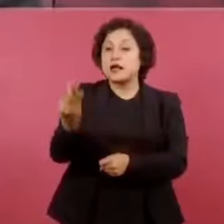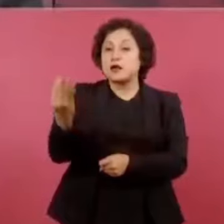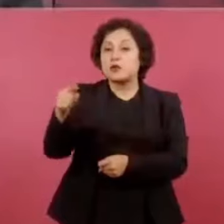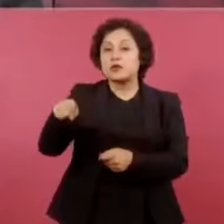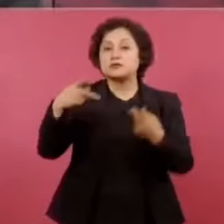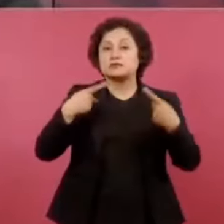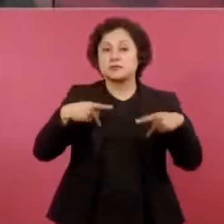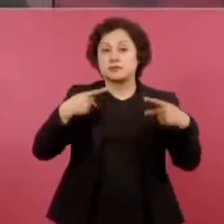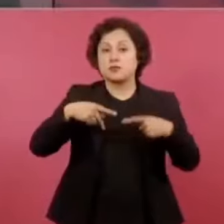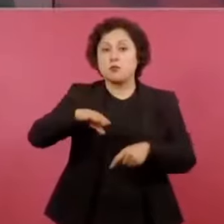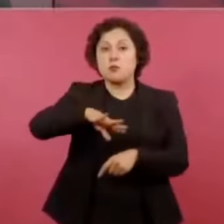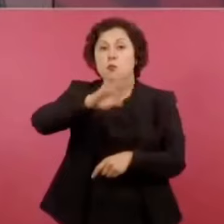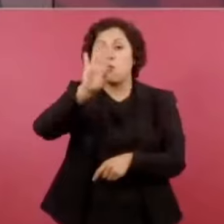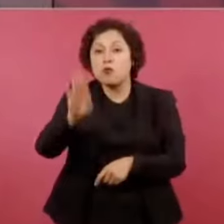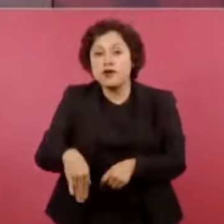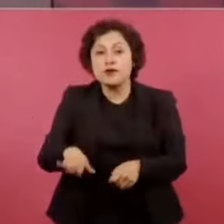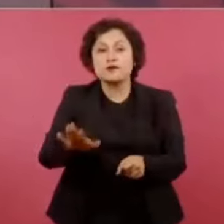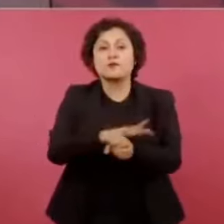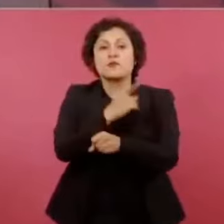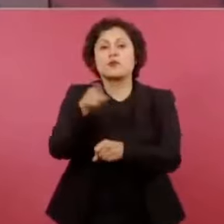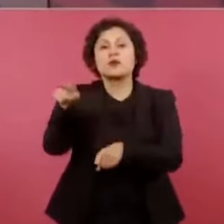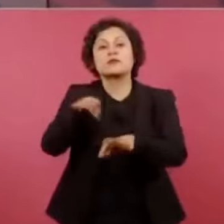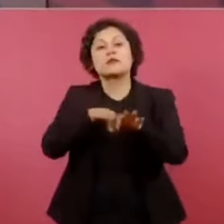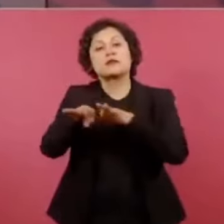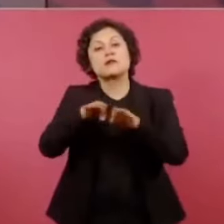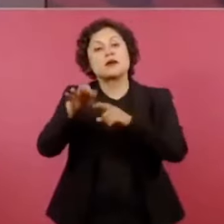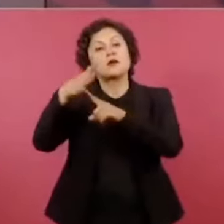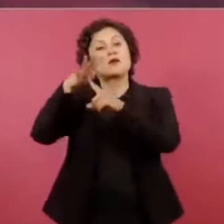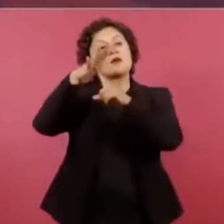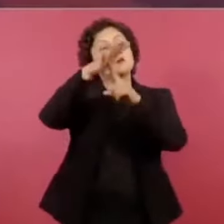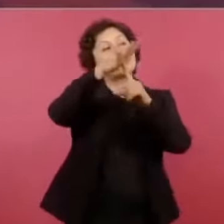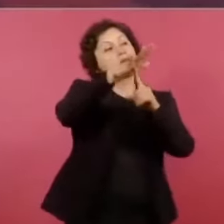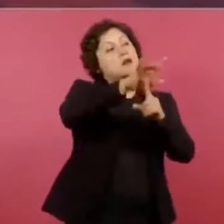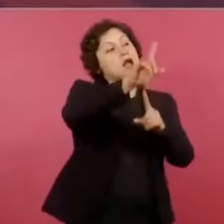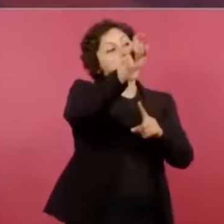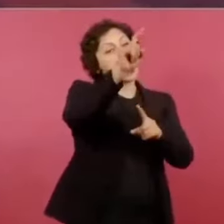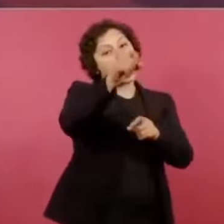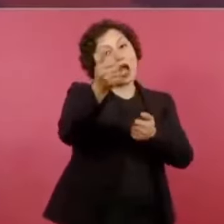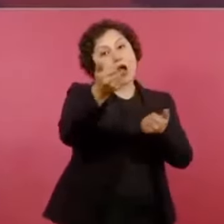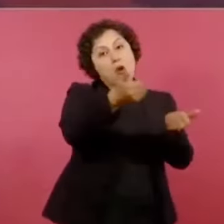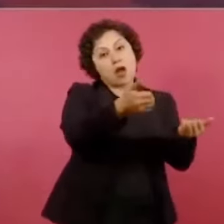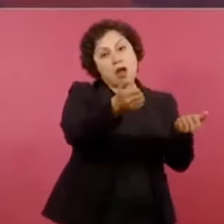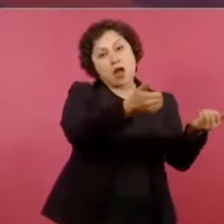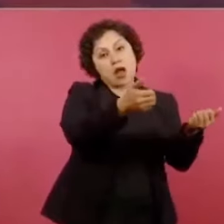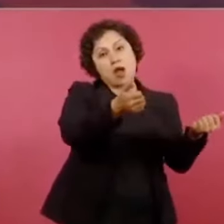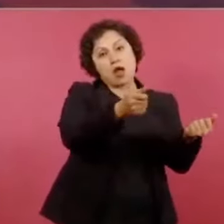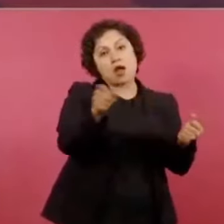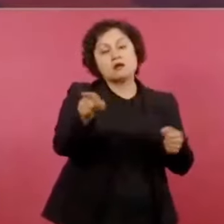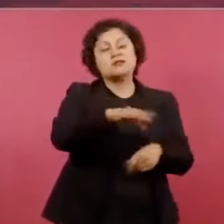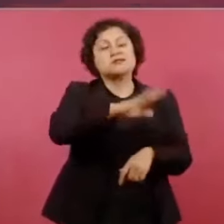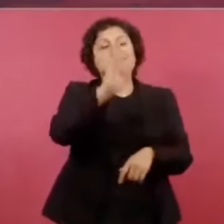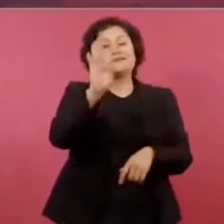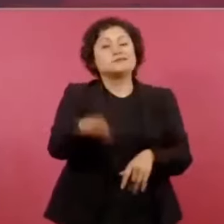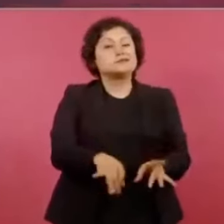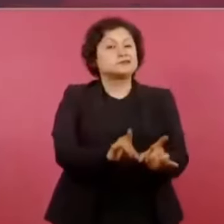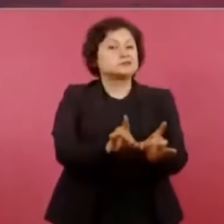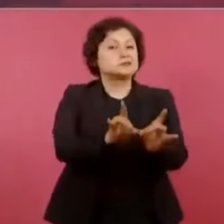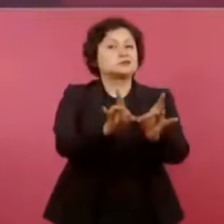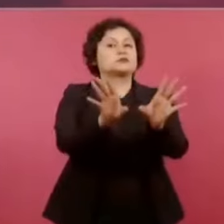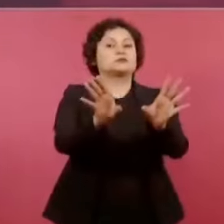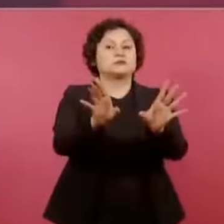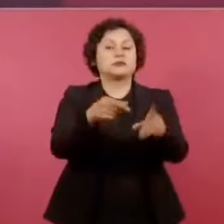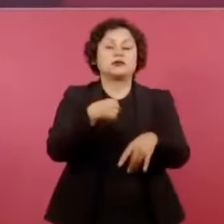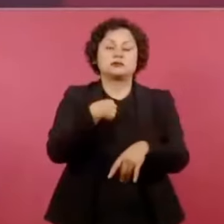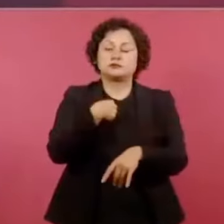helicóptero marinos y